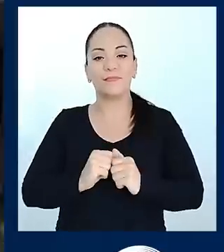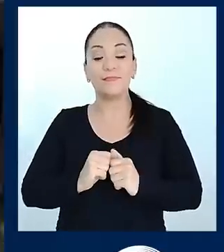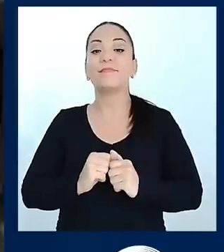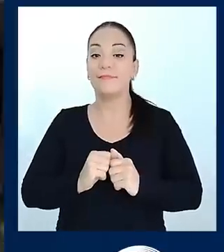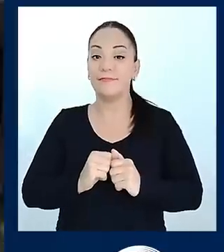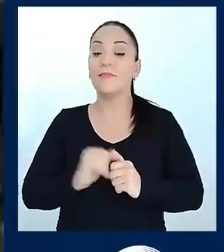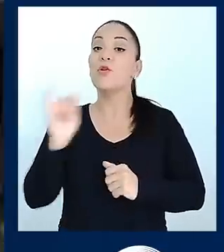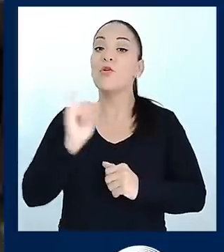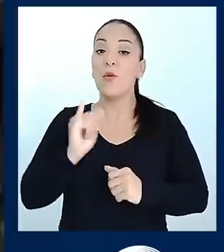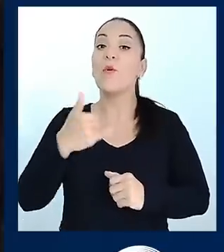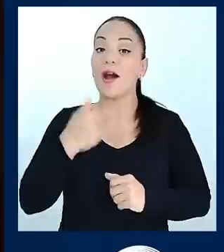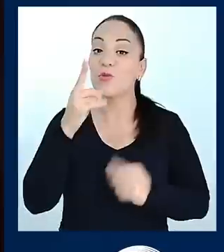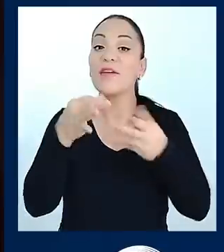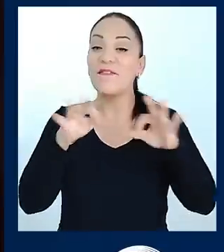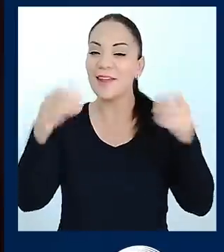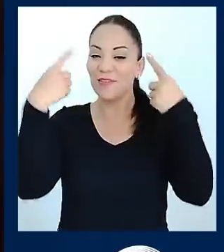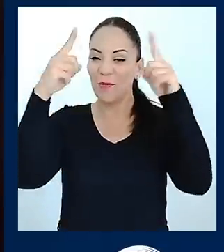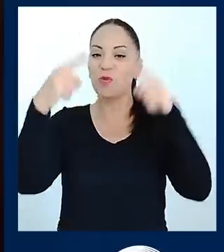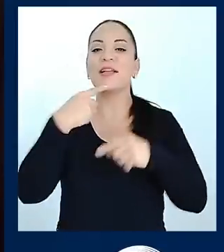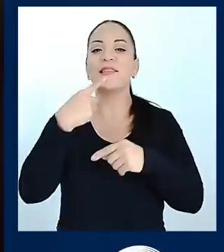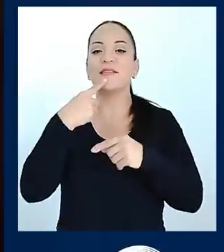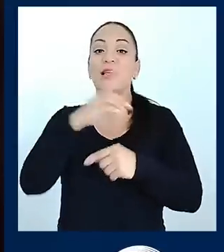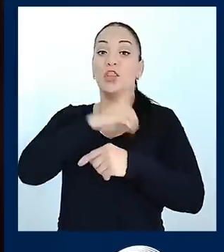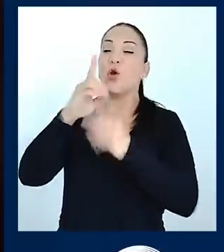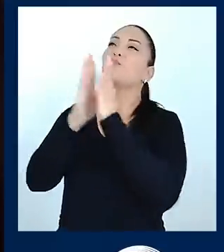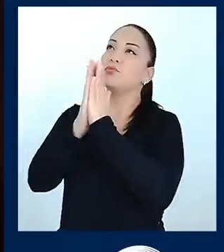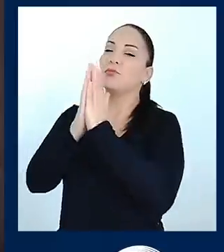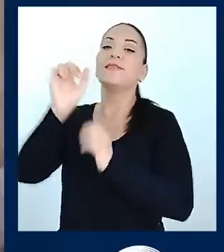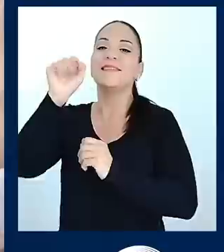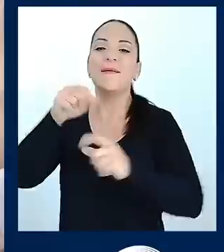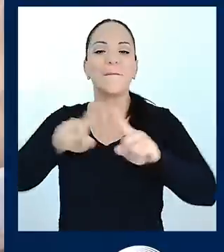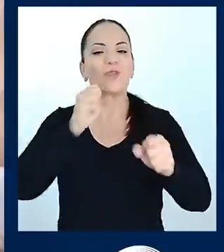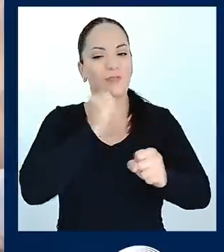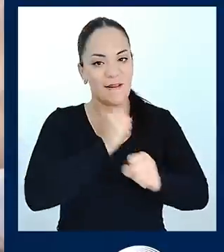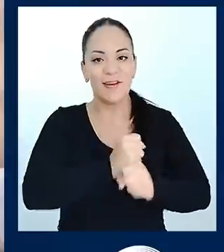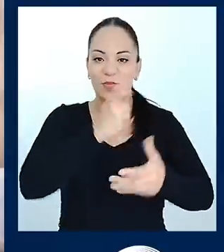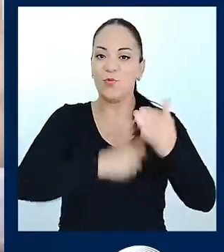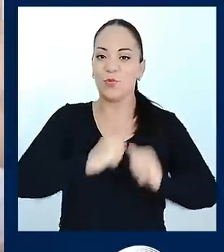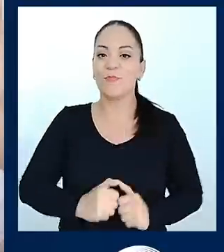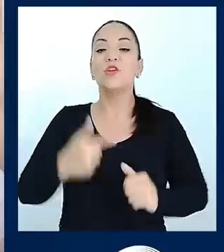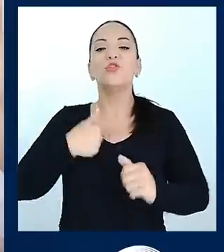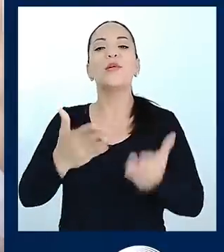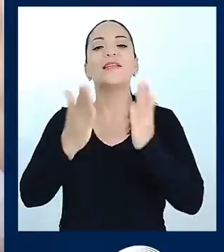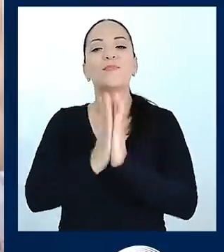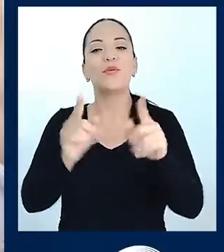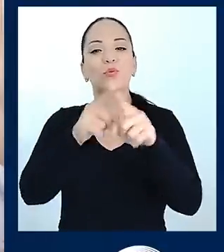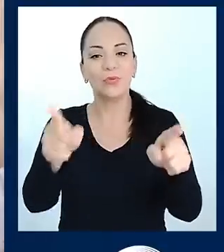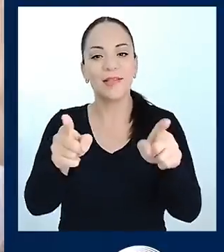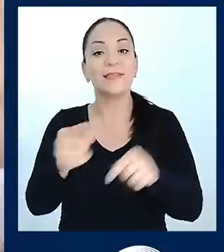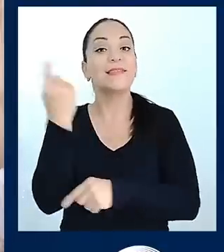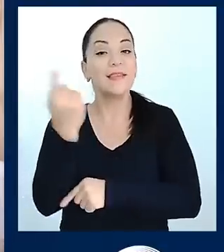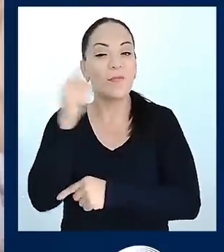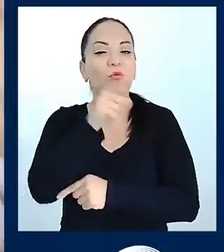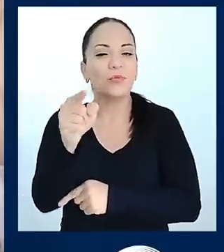Dios rogando y con el mazo dando. Yo nada más les pido una cosa. Siempre fíjense en quién le da